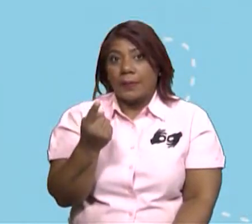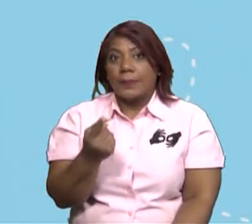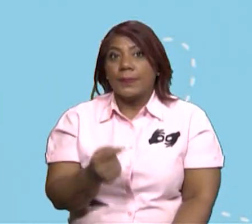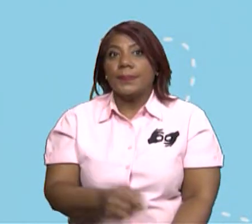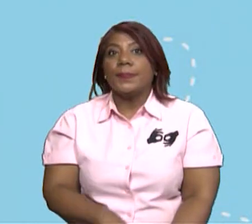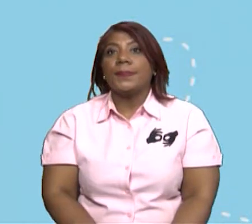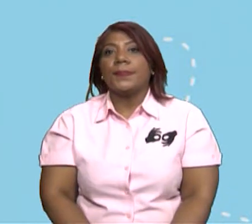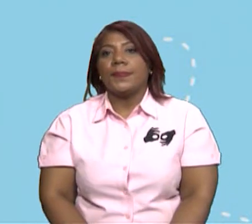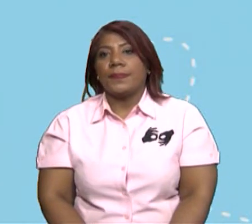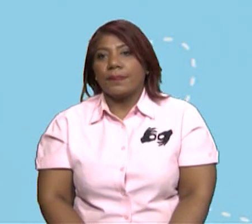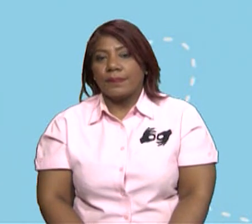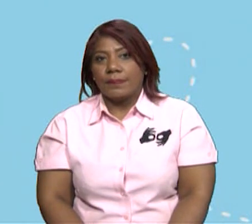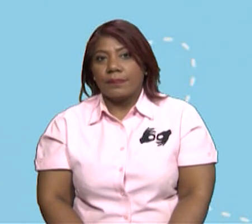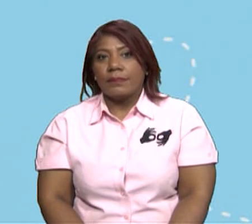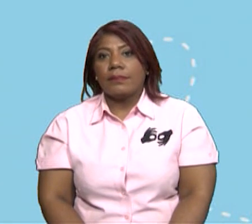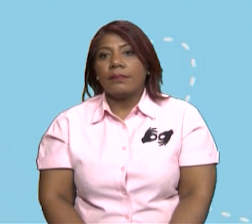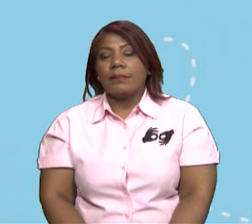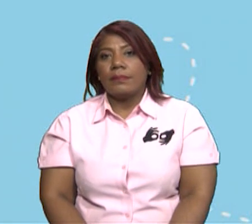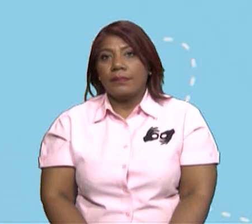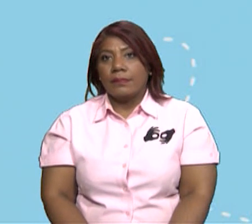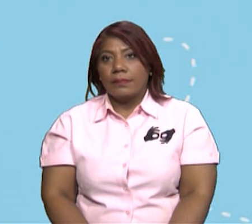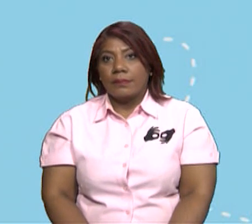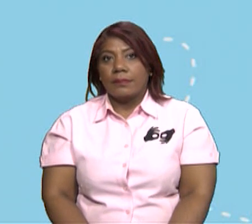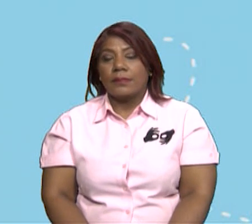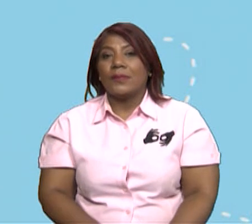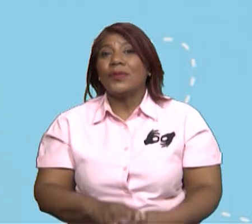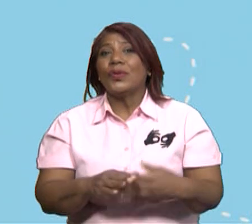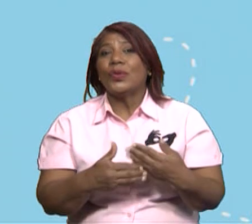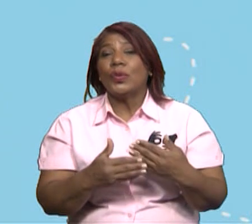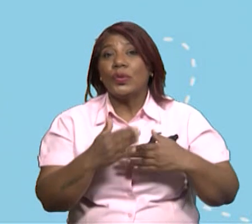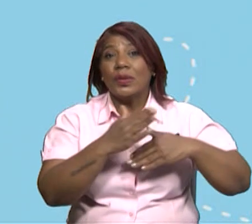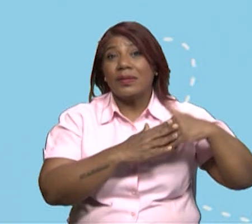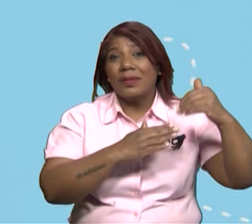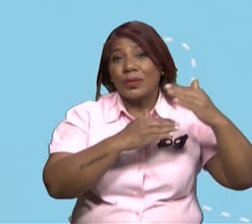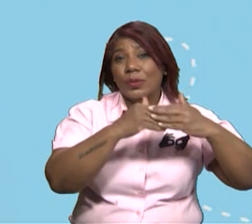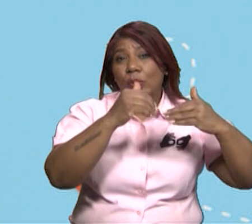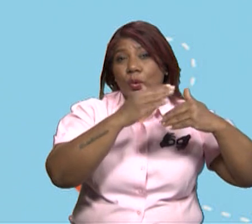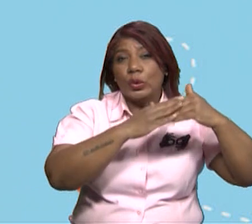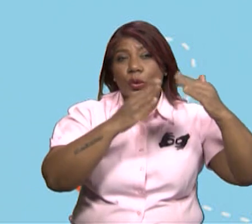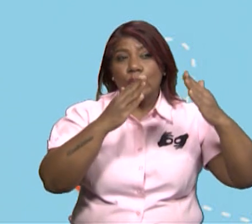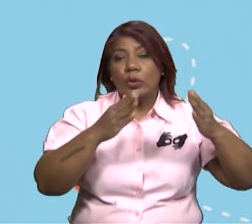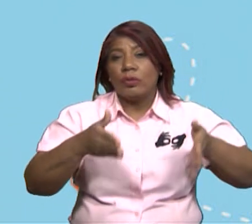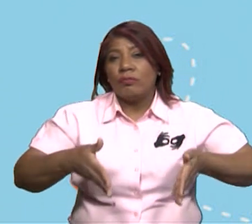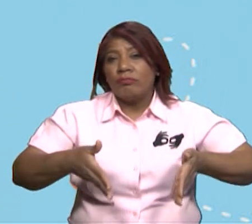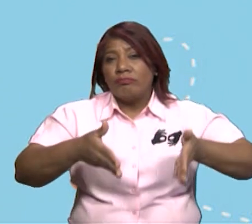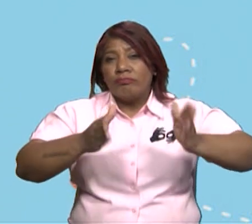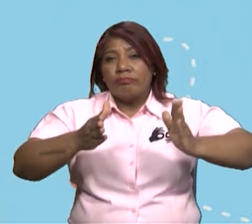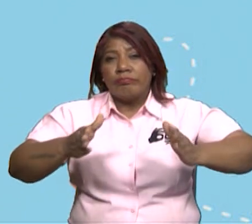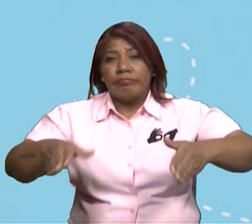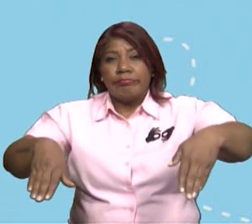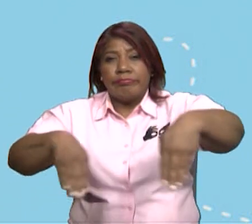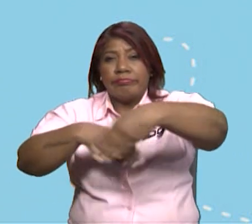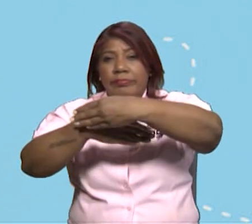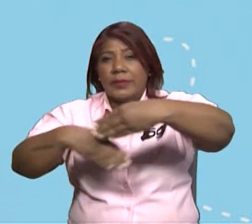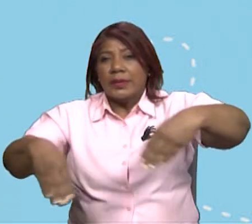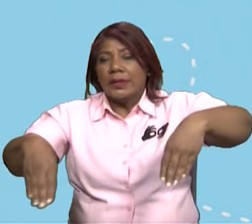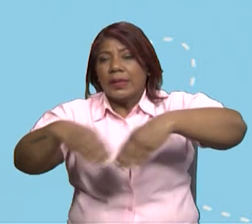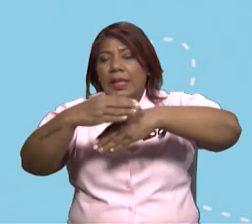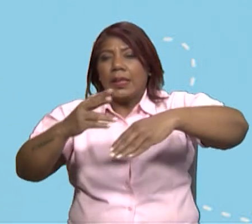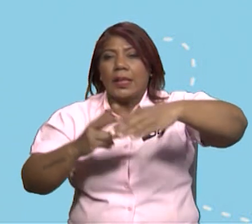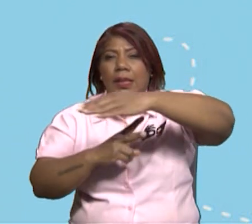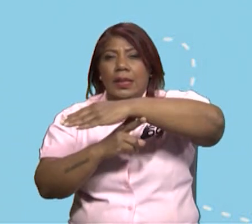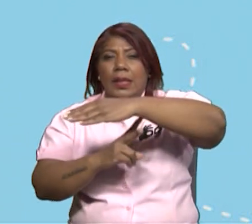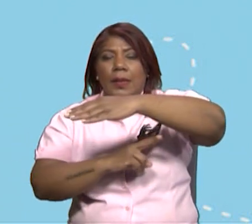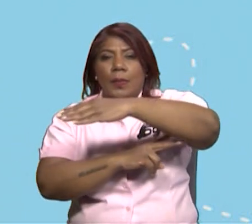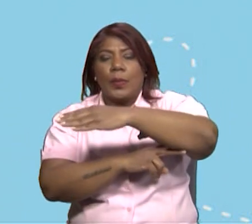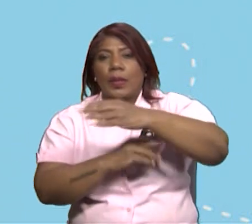Muy bien. Dice la urbanización, construcción de carreteras, puentes, construcción en general,